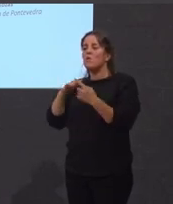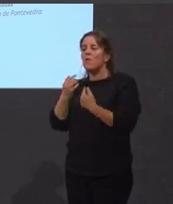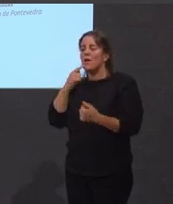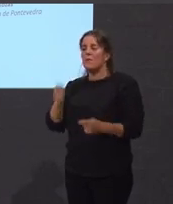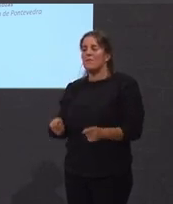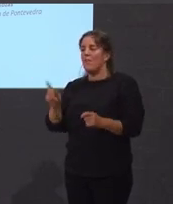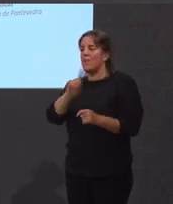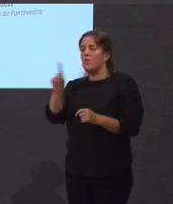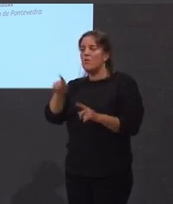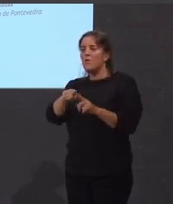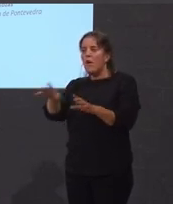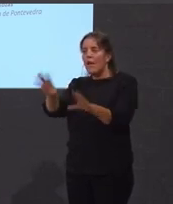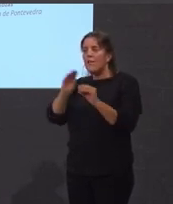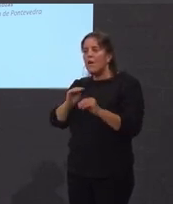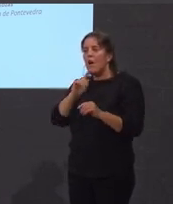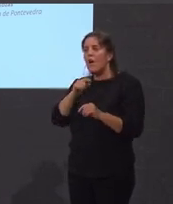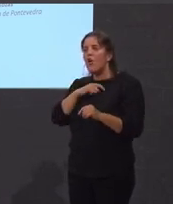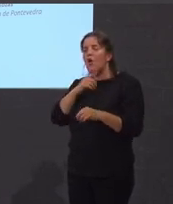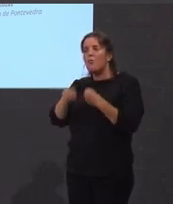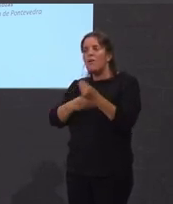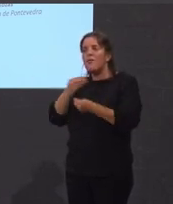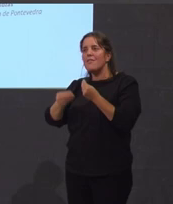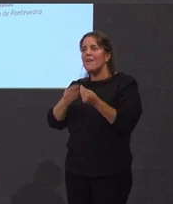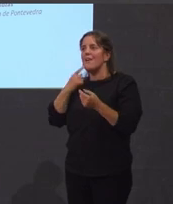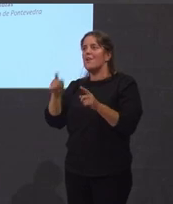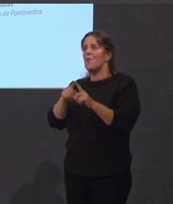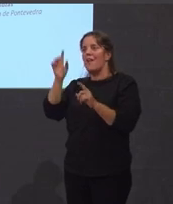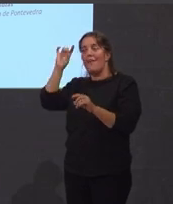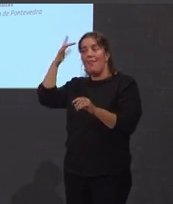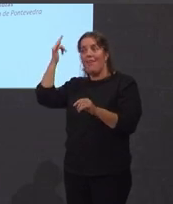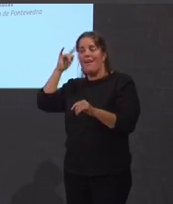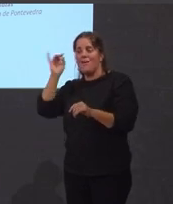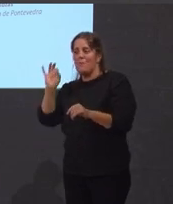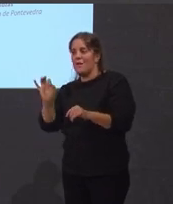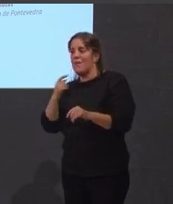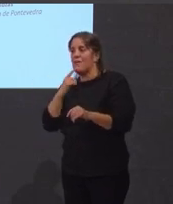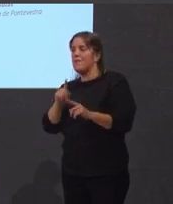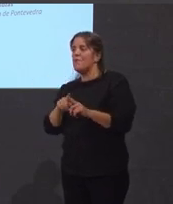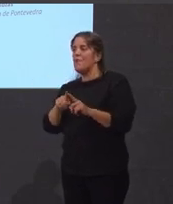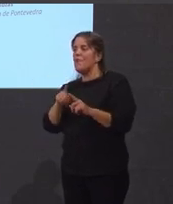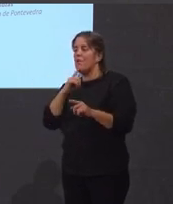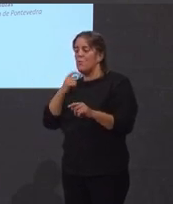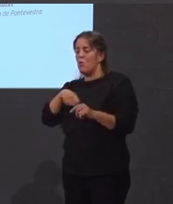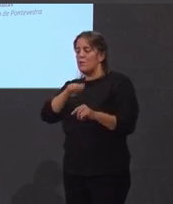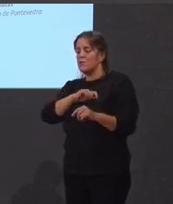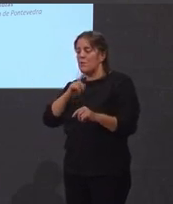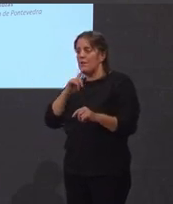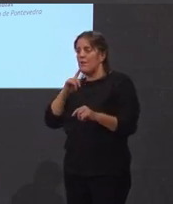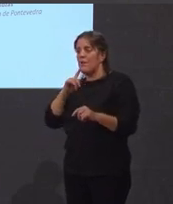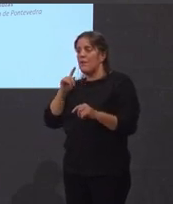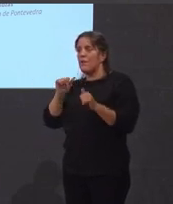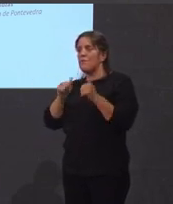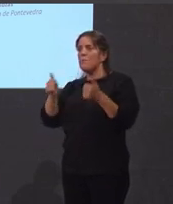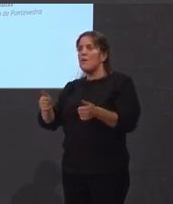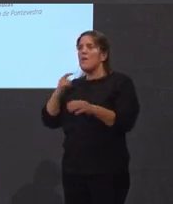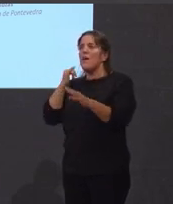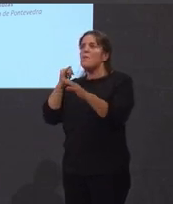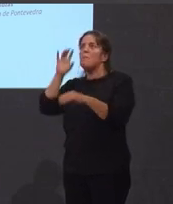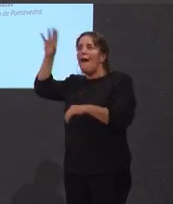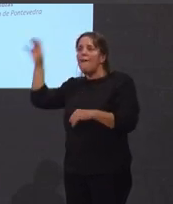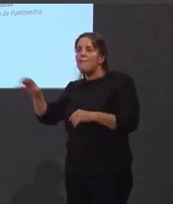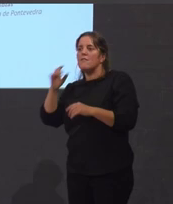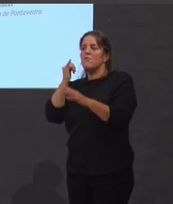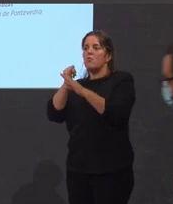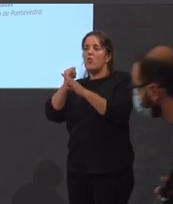permite entender como esa maquinaria aparentemente hierática moveuse a partir de como España se entendeu dende países e institucións